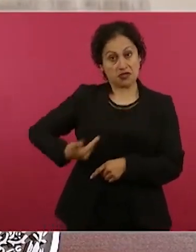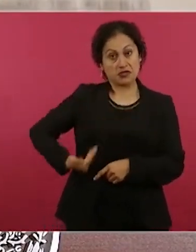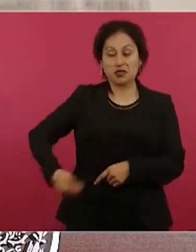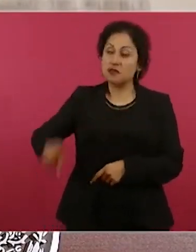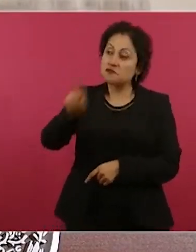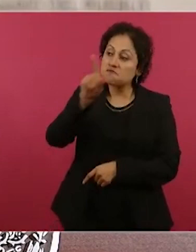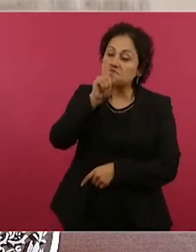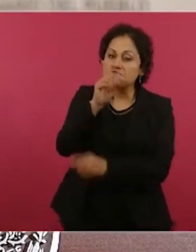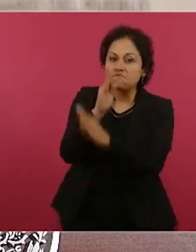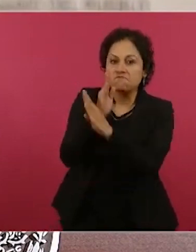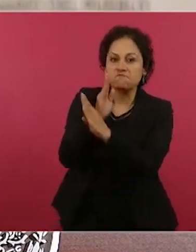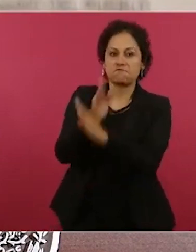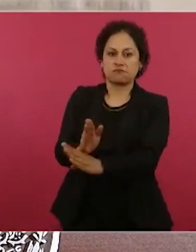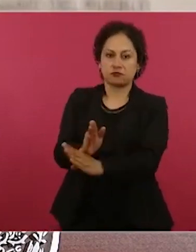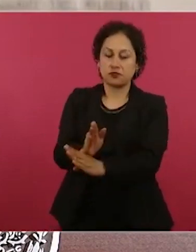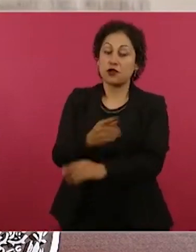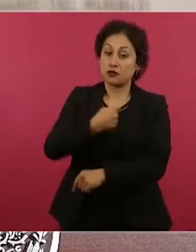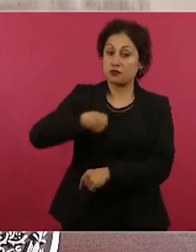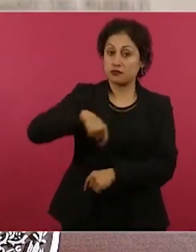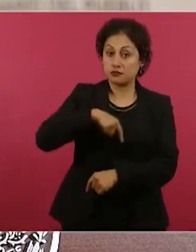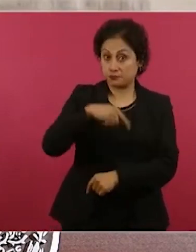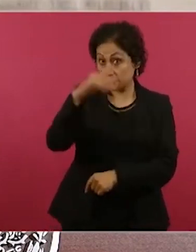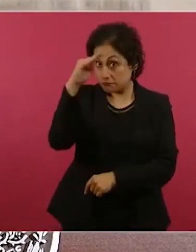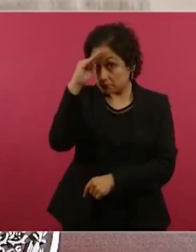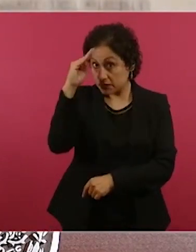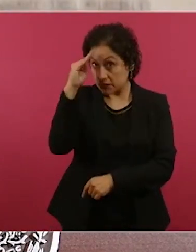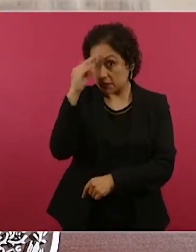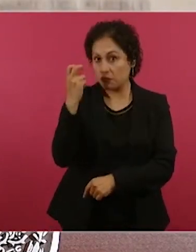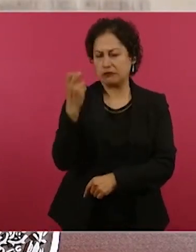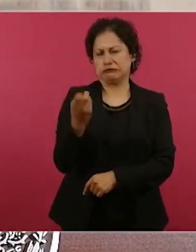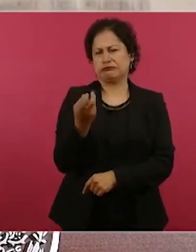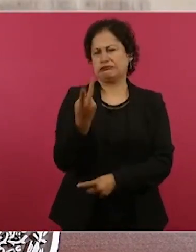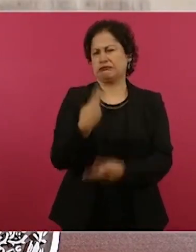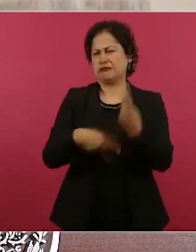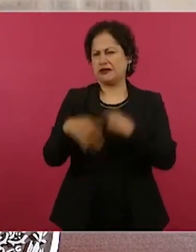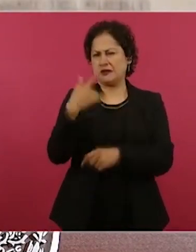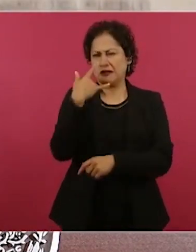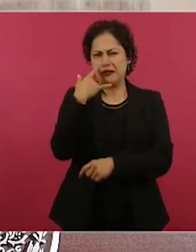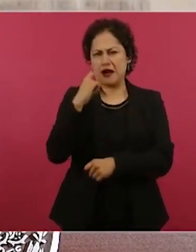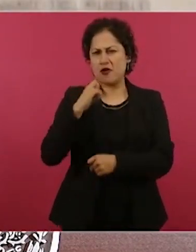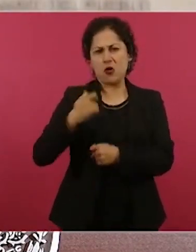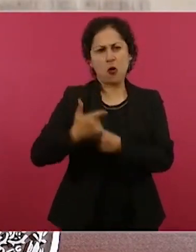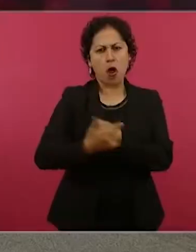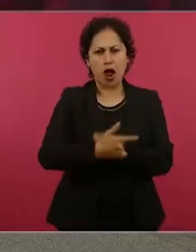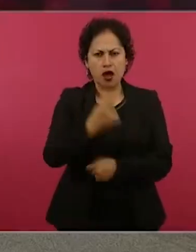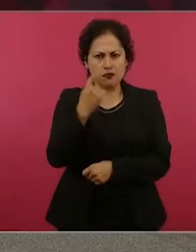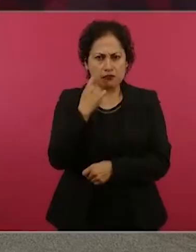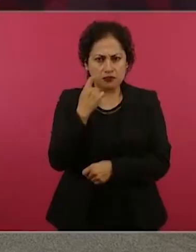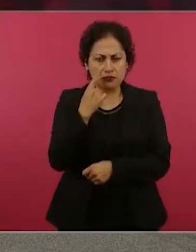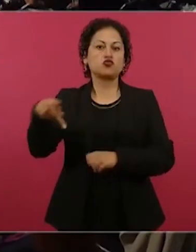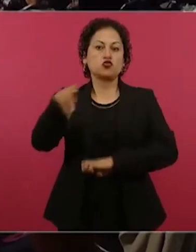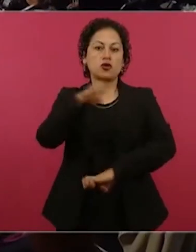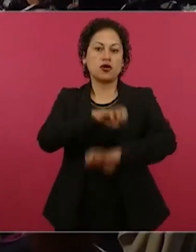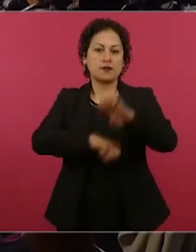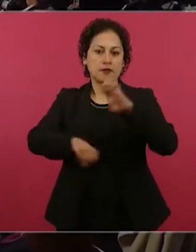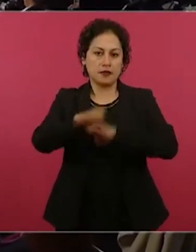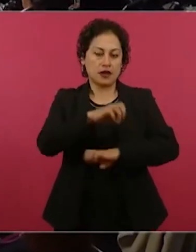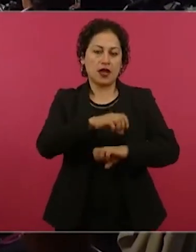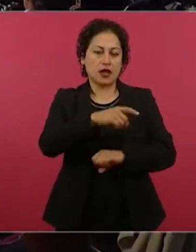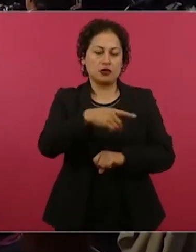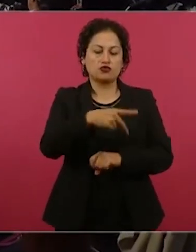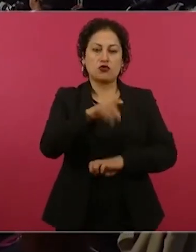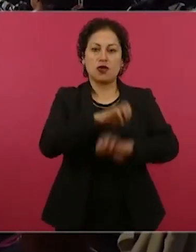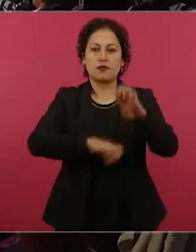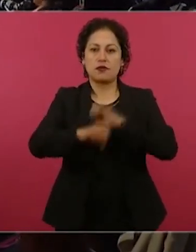ponemos con malicia efectiva en las señales y redes sociales oficiales. La medida